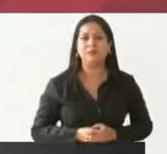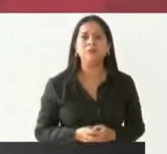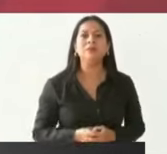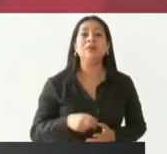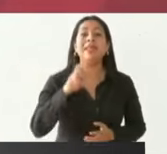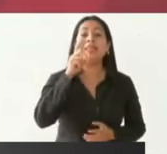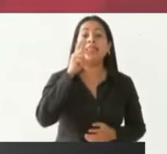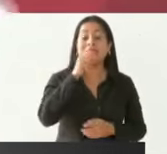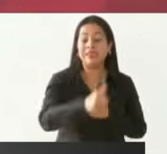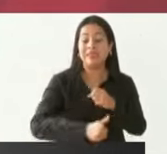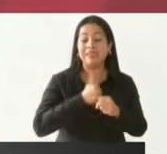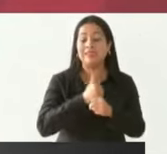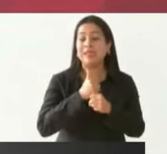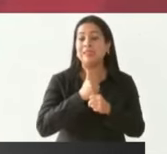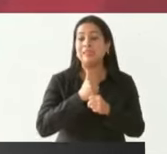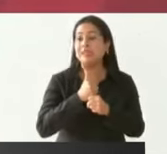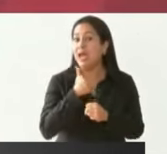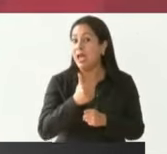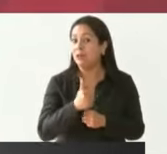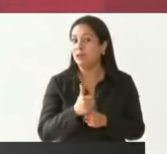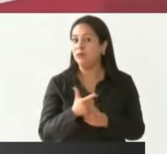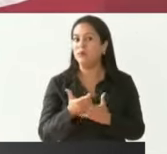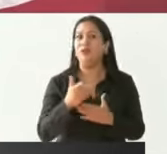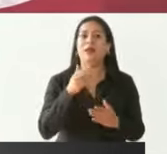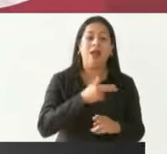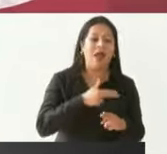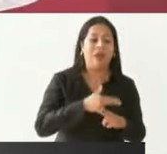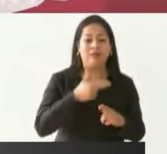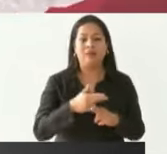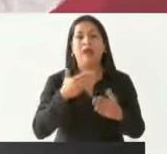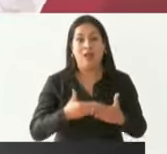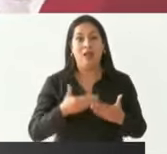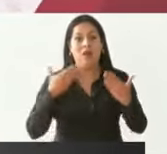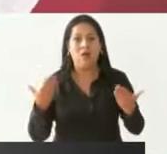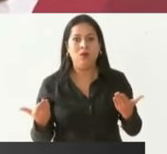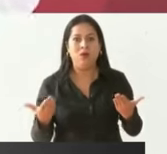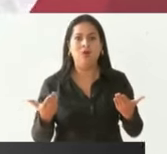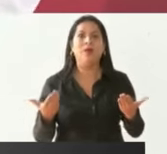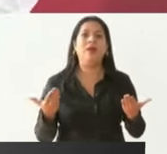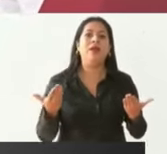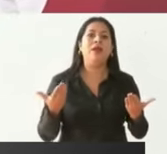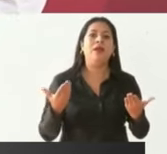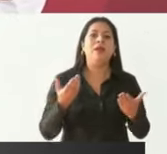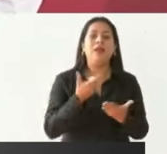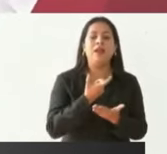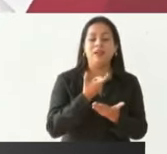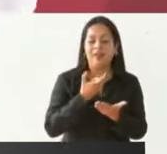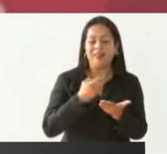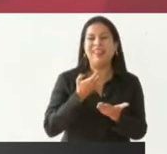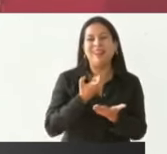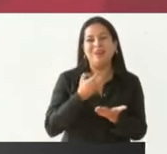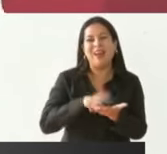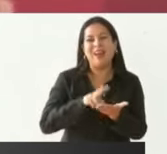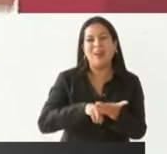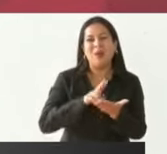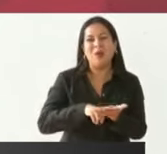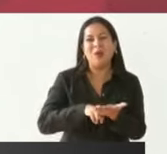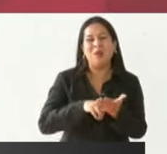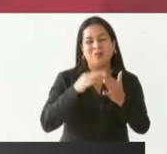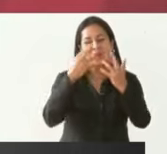años que duró el periodo neoliberal hasta que llegamos nosotros, el poder adquisitivo del salario se